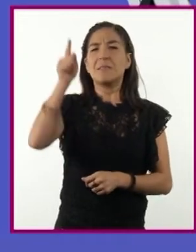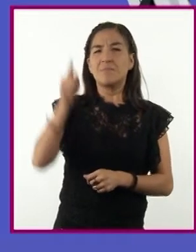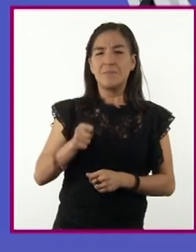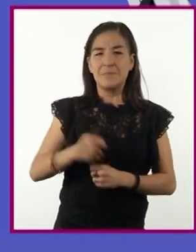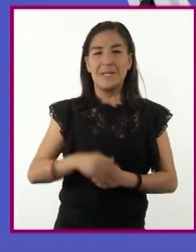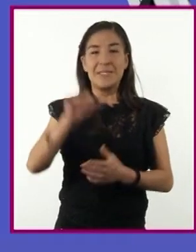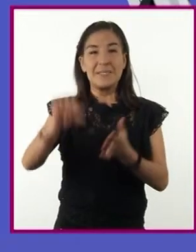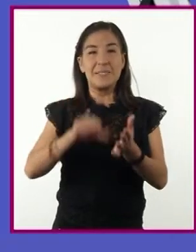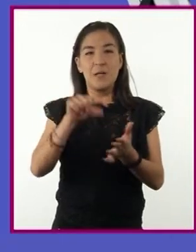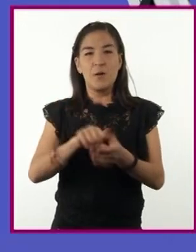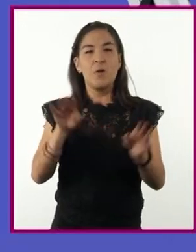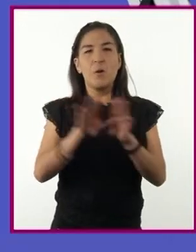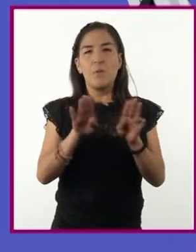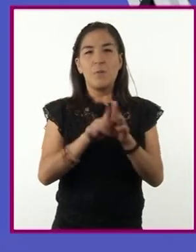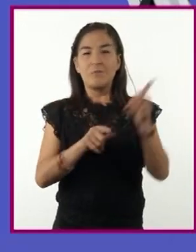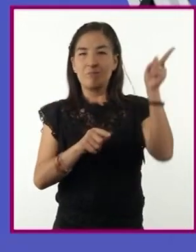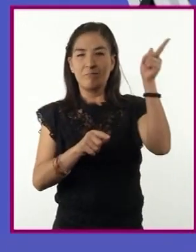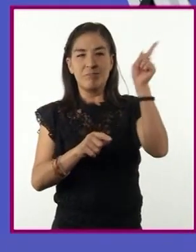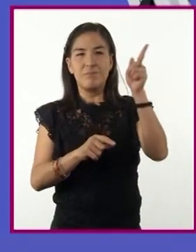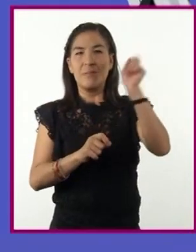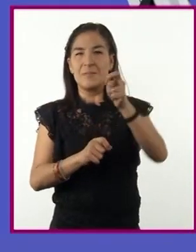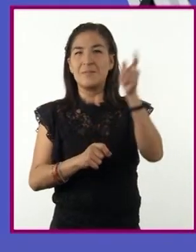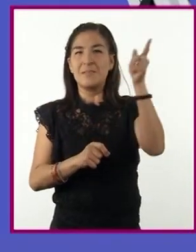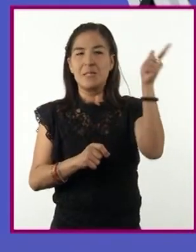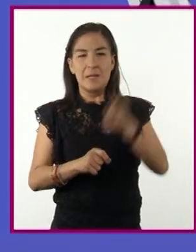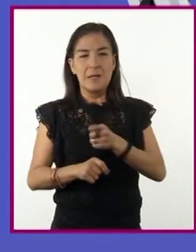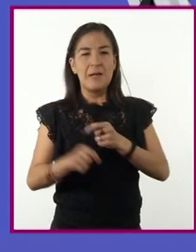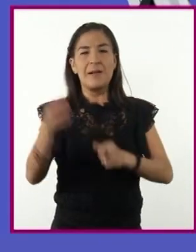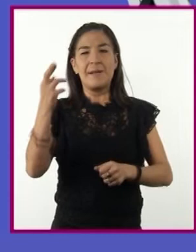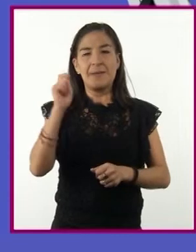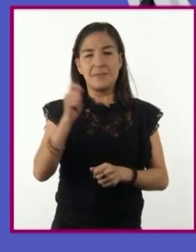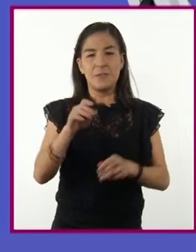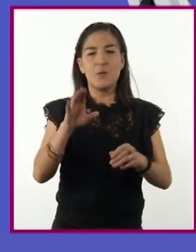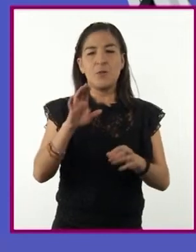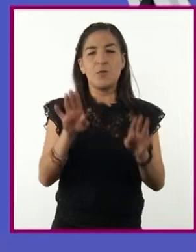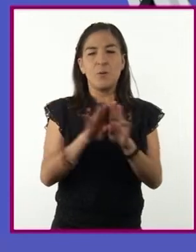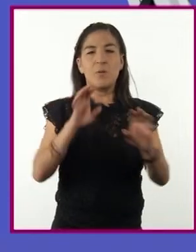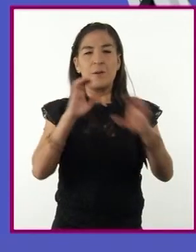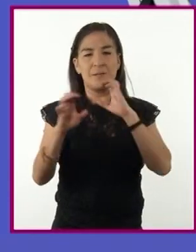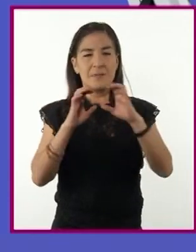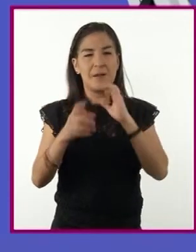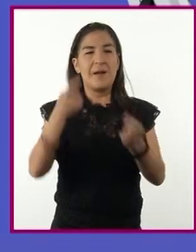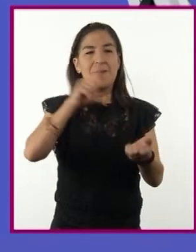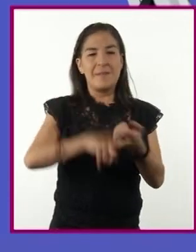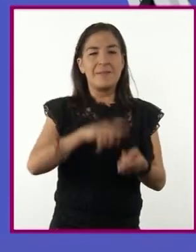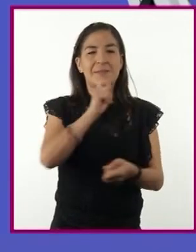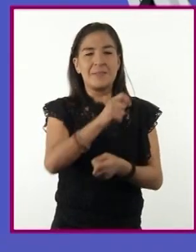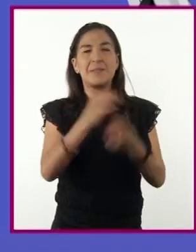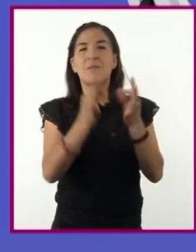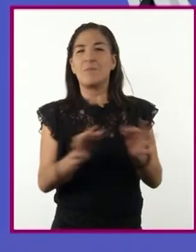el centro y de manera horizontal, radio y en la última columna encontré comunicación.